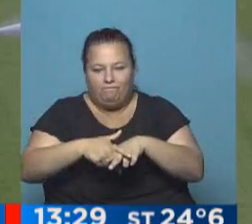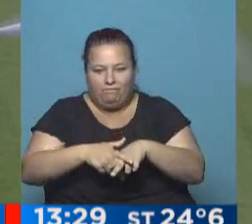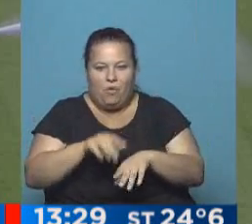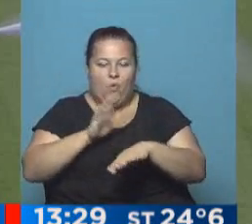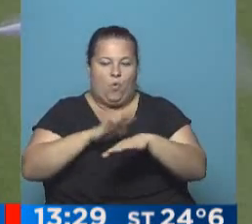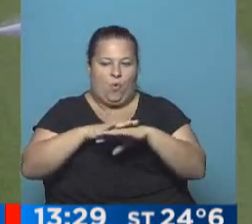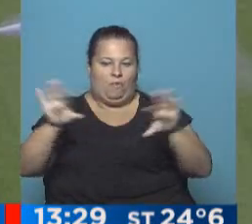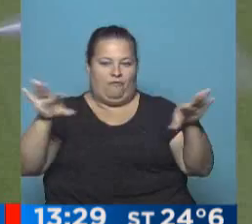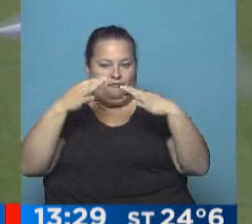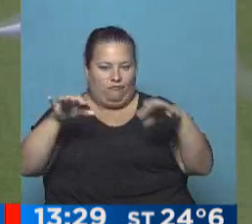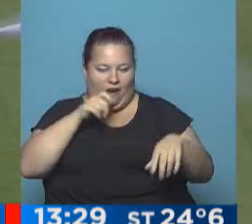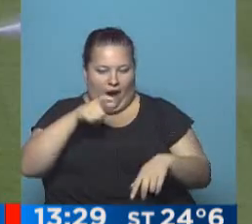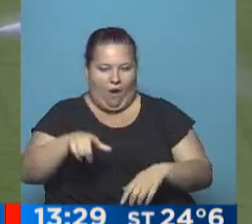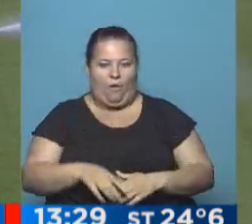esta pierna.